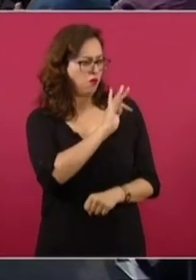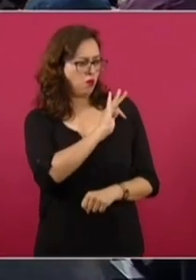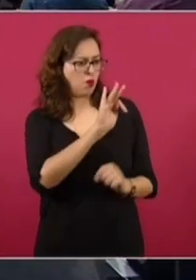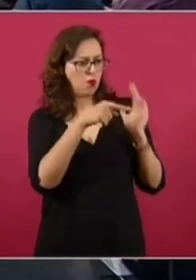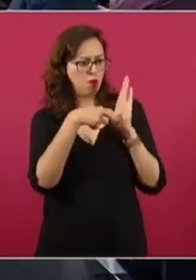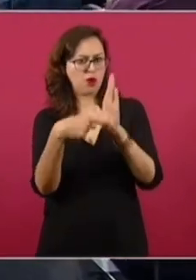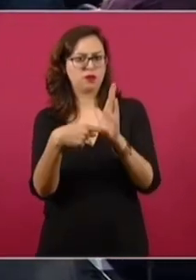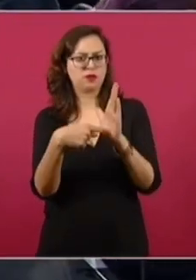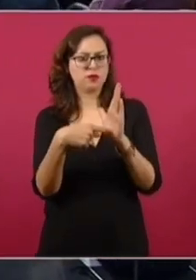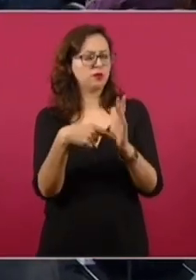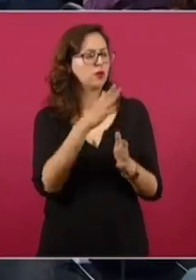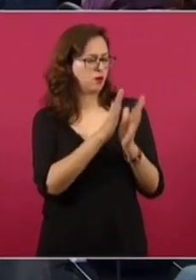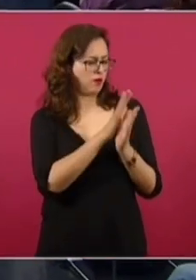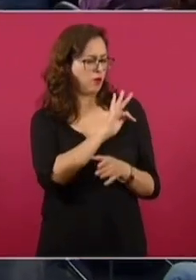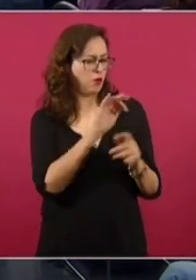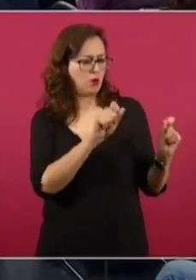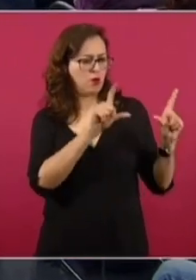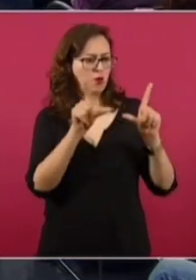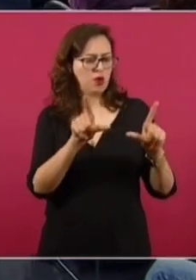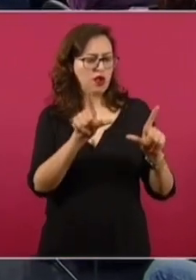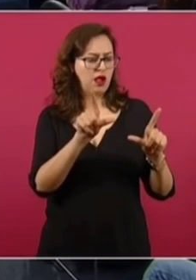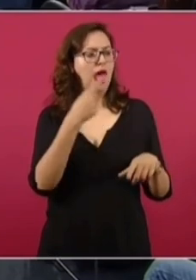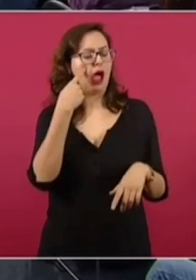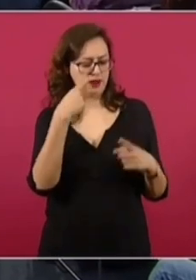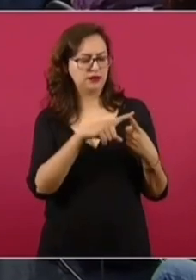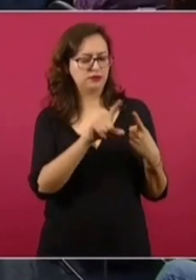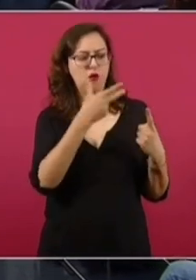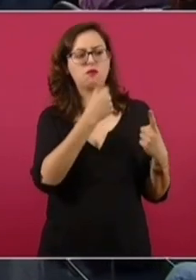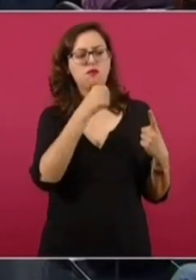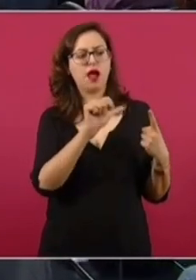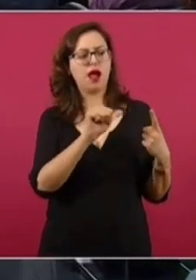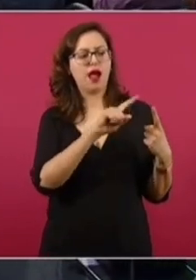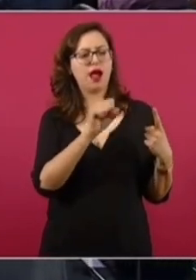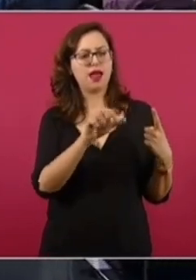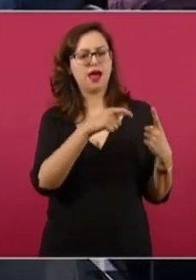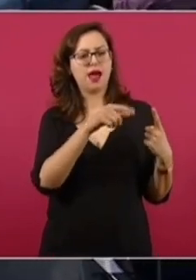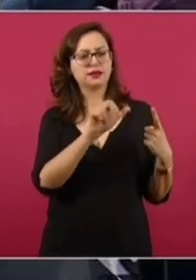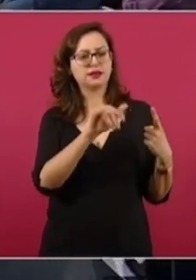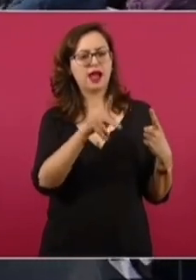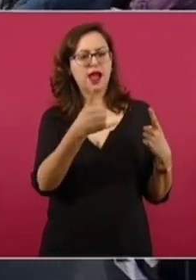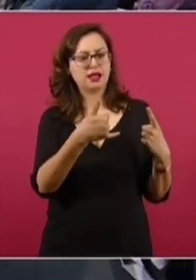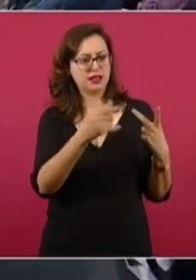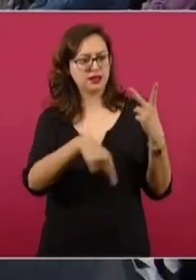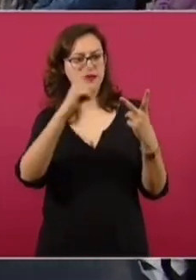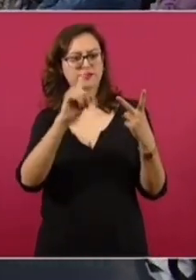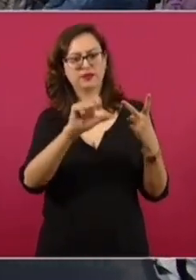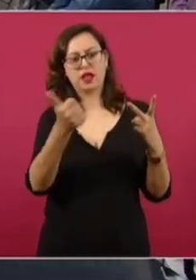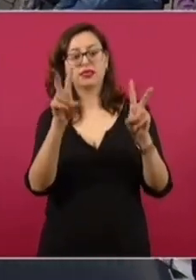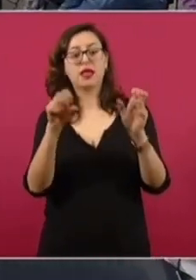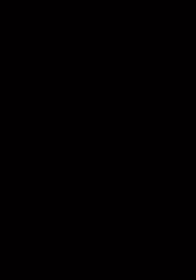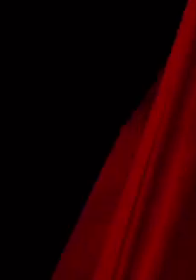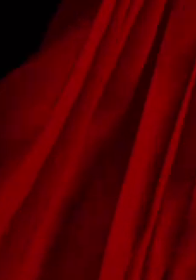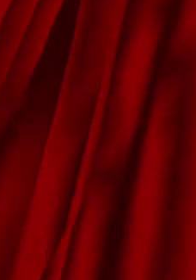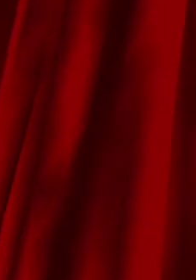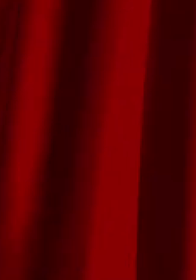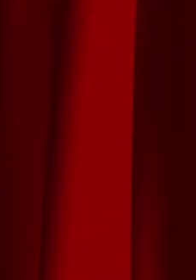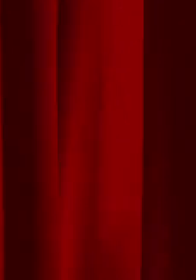el… Póngan de favor. ¿Tienen lo Alarraque? A ver, ponlo de Alarraque y luego la lámina sobre inflación energética.